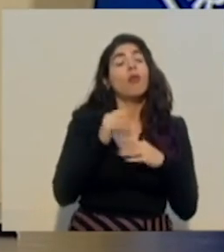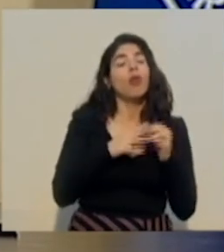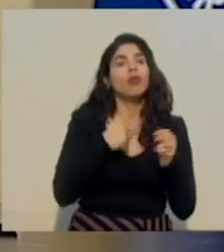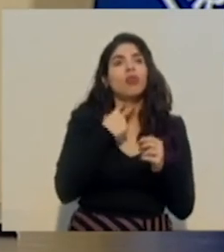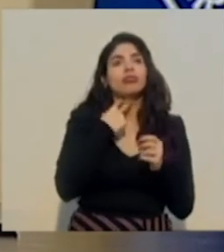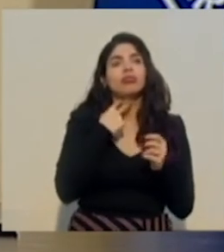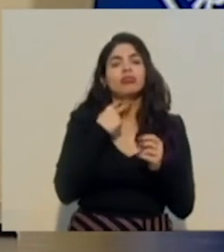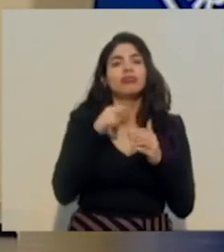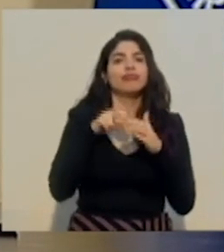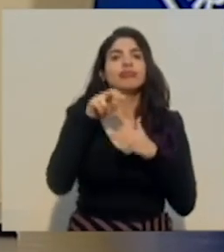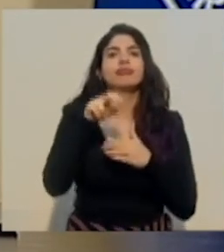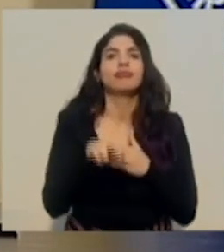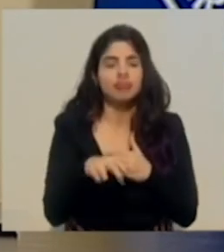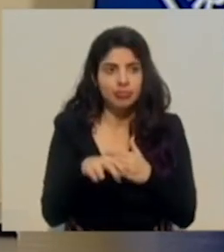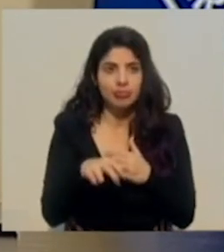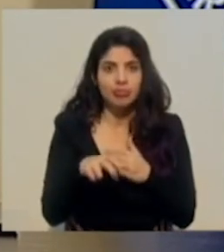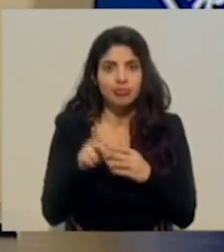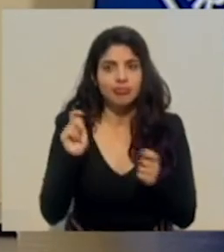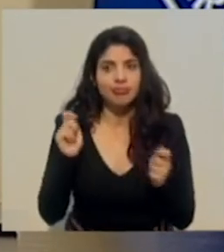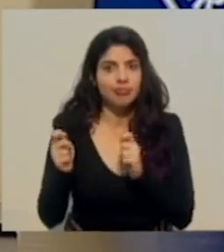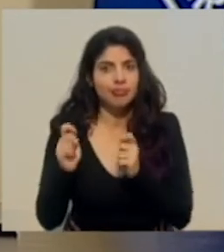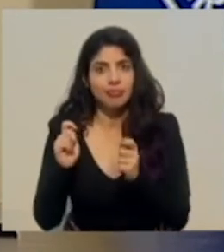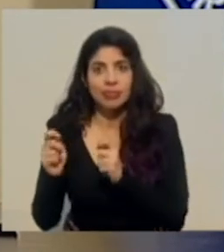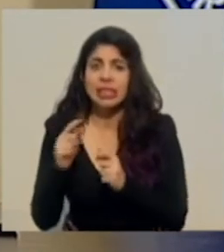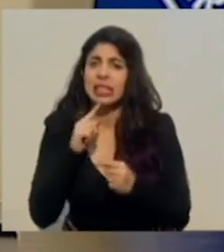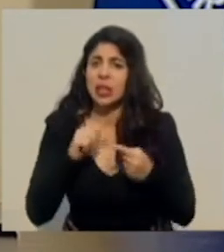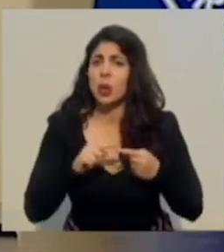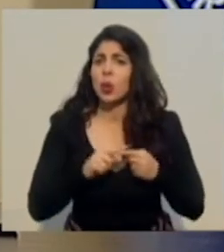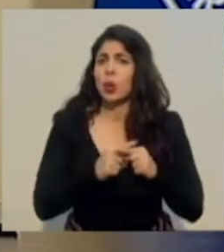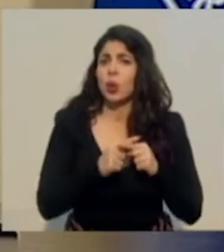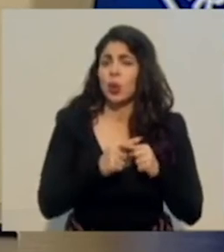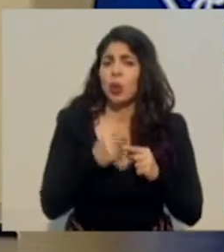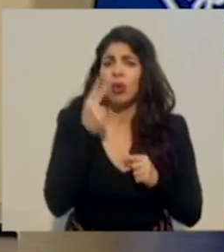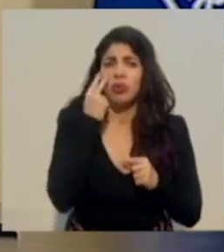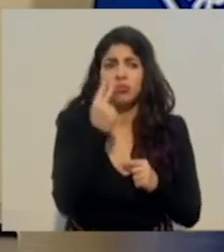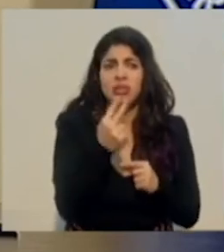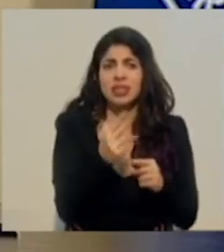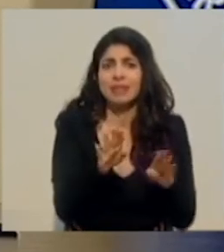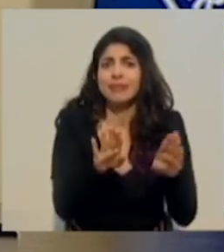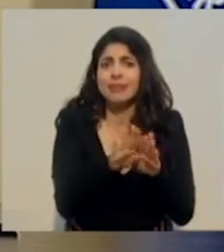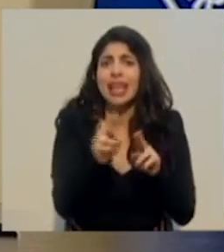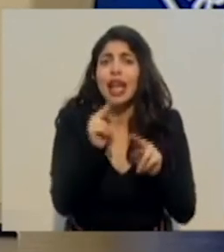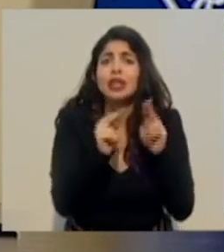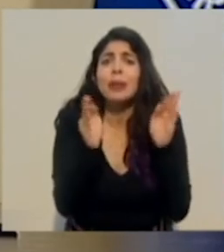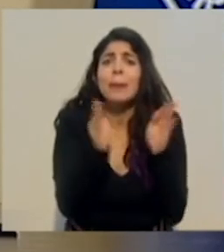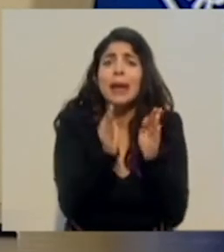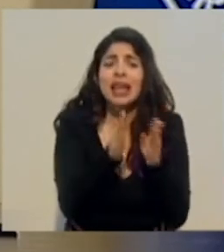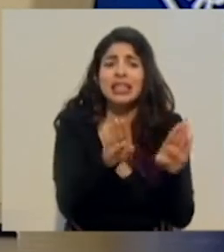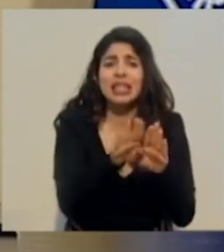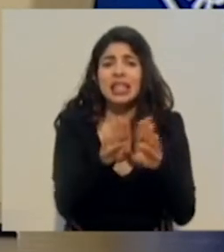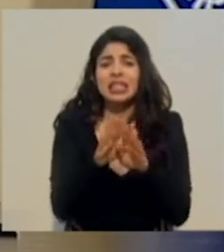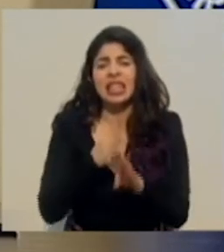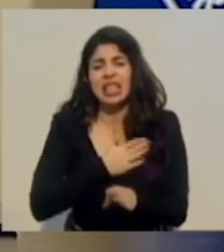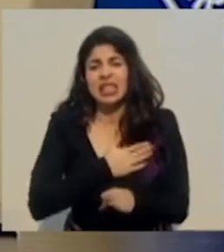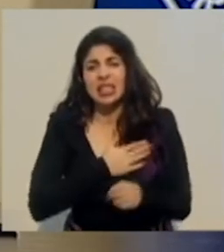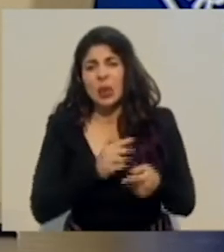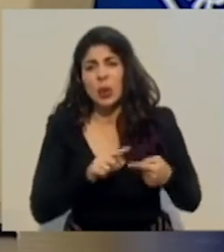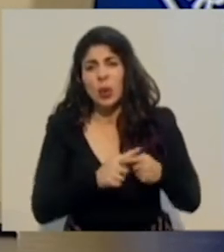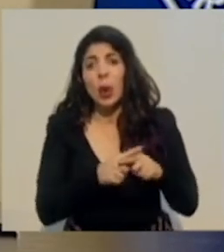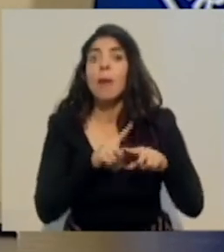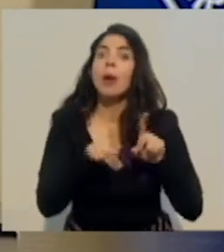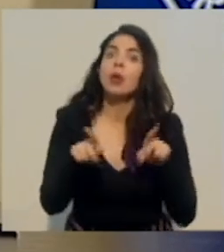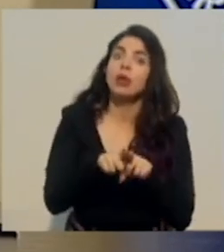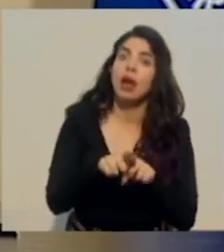que sí, con dolor, el cierre de pequeños negocios. Hemos visto con satisfacción cuando acompañamos